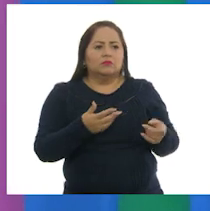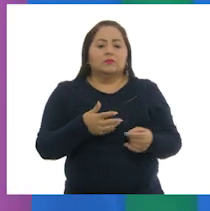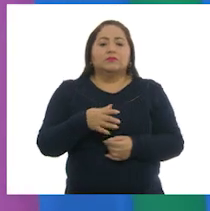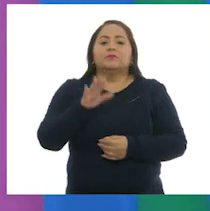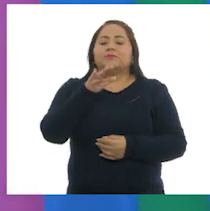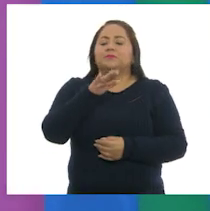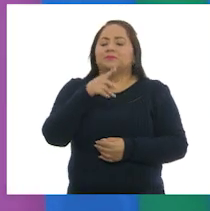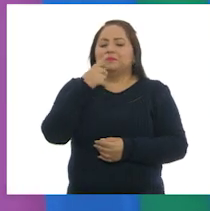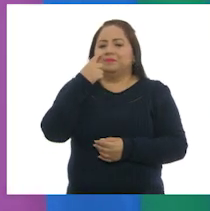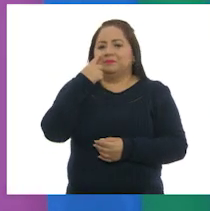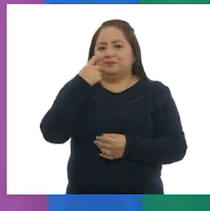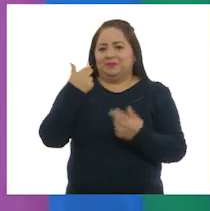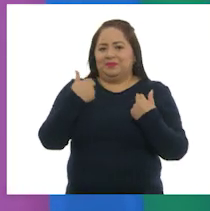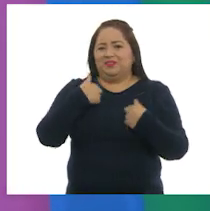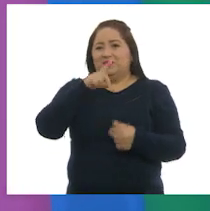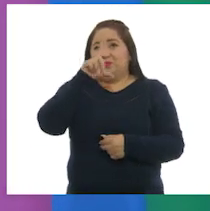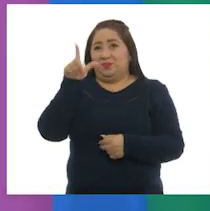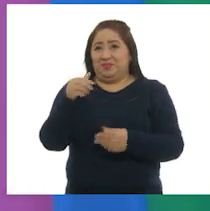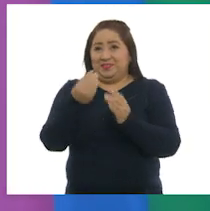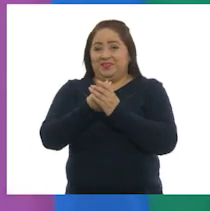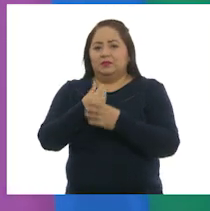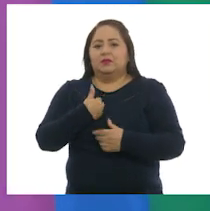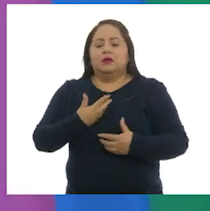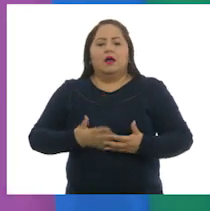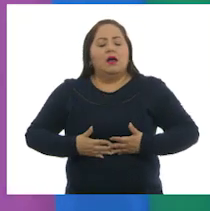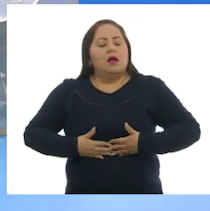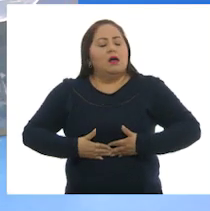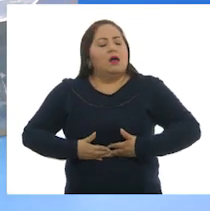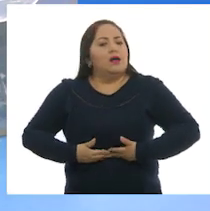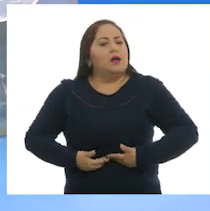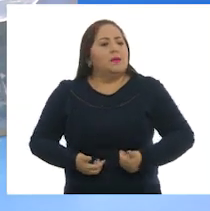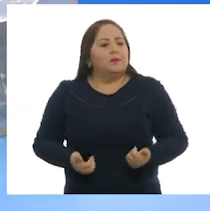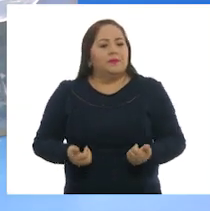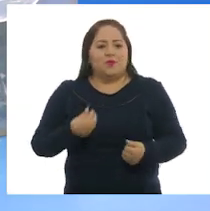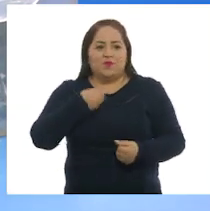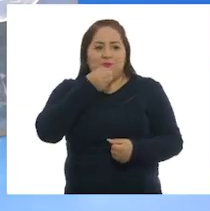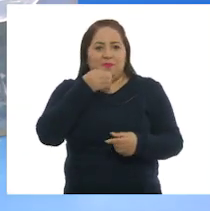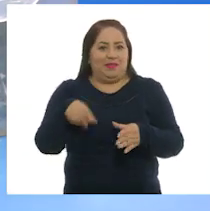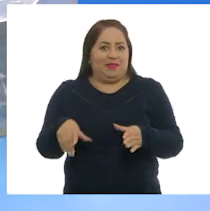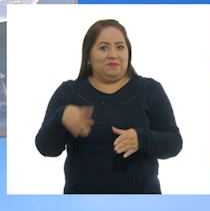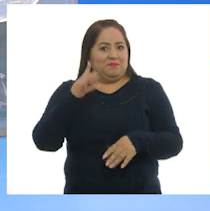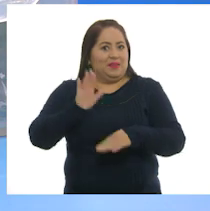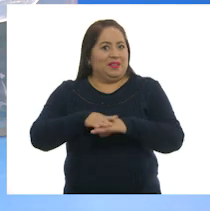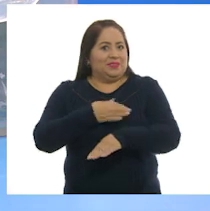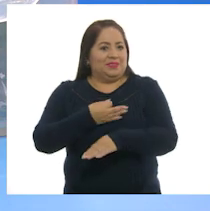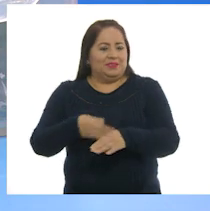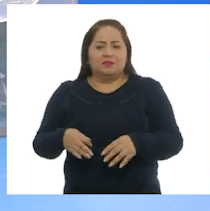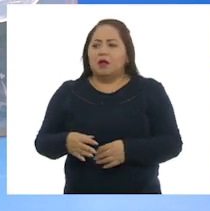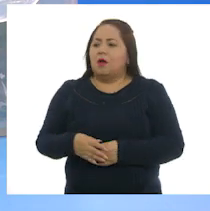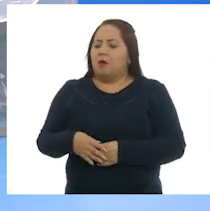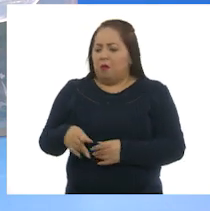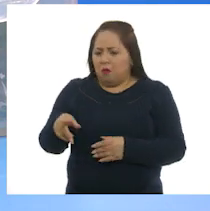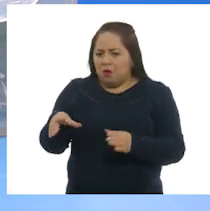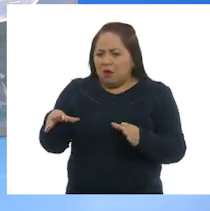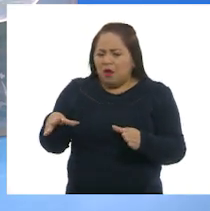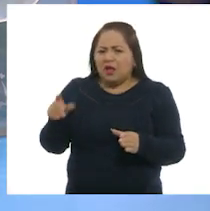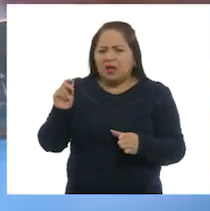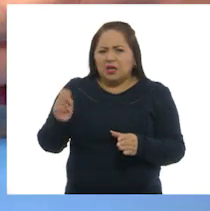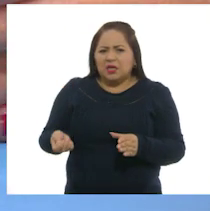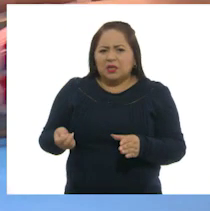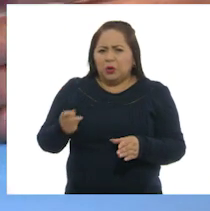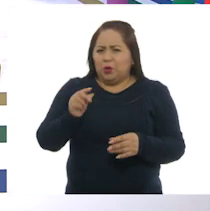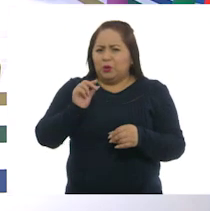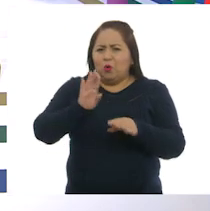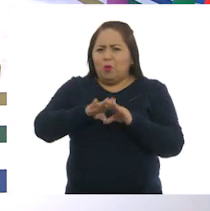Maestra, que después de clases me da mucha hambre, así que traje una comida para más tarde. ¿Es un refrigerio o un plato fuerte?